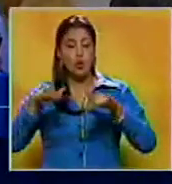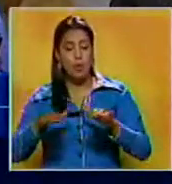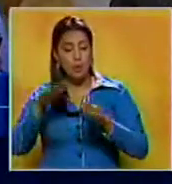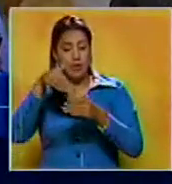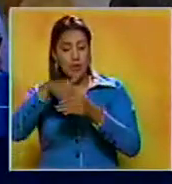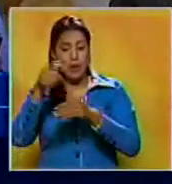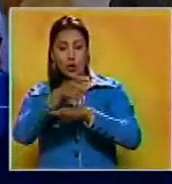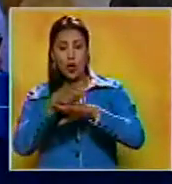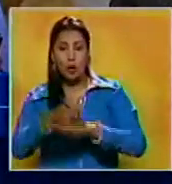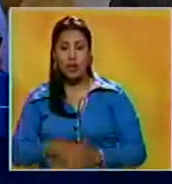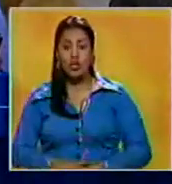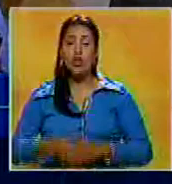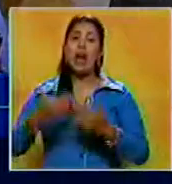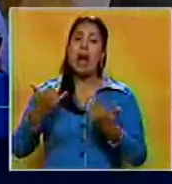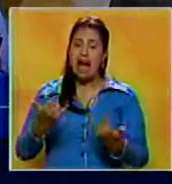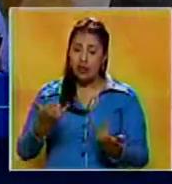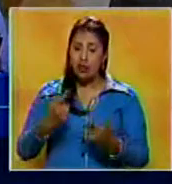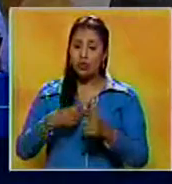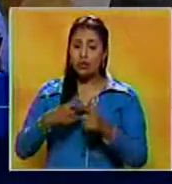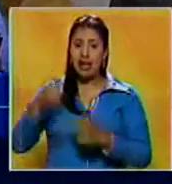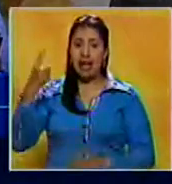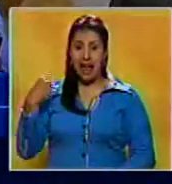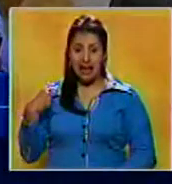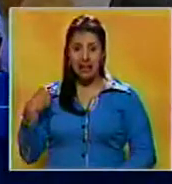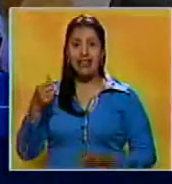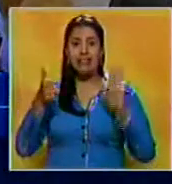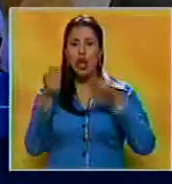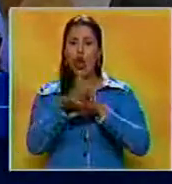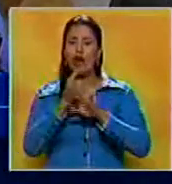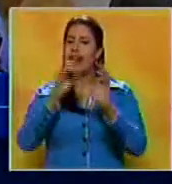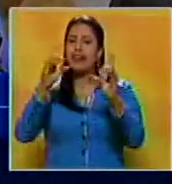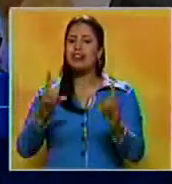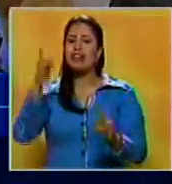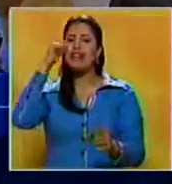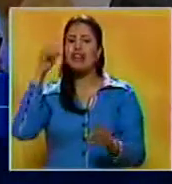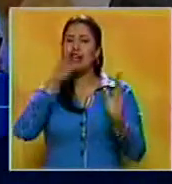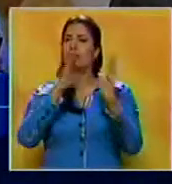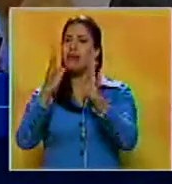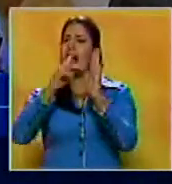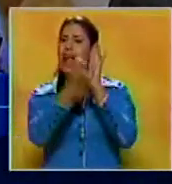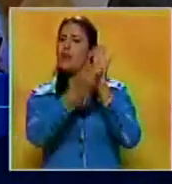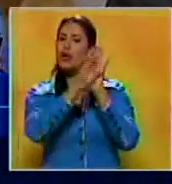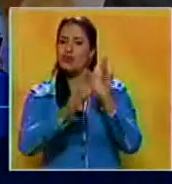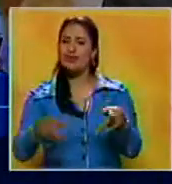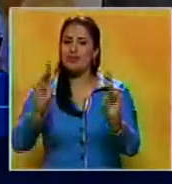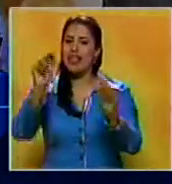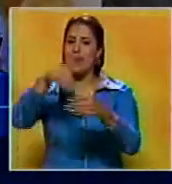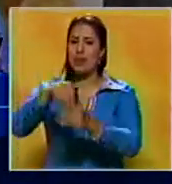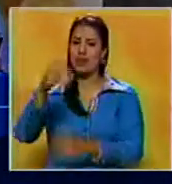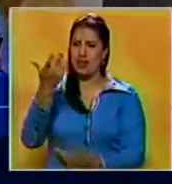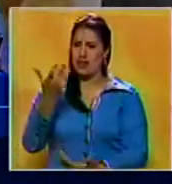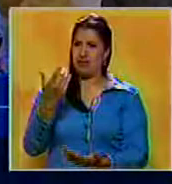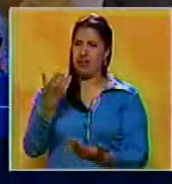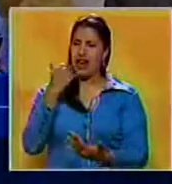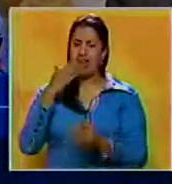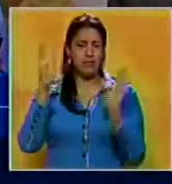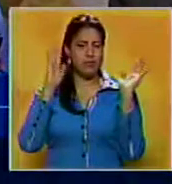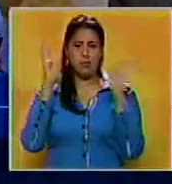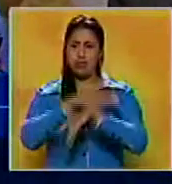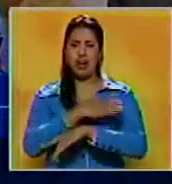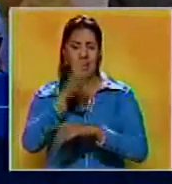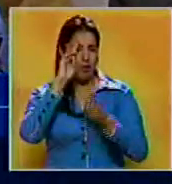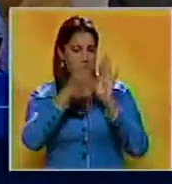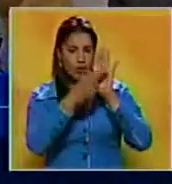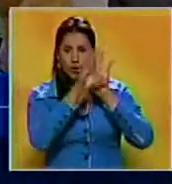elecciones regionales. Entonces ayer, en seis horas, decide una fecha de una constituyente con unas bases comerciales absolutamente